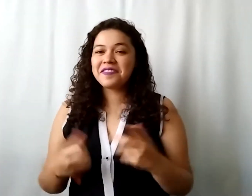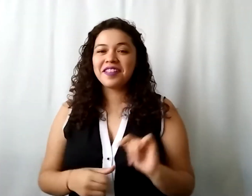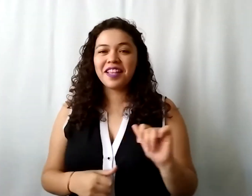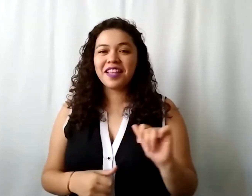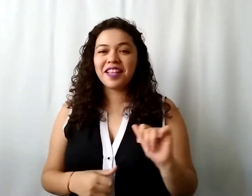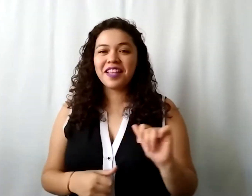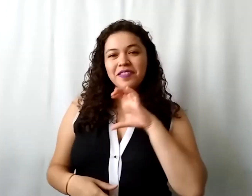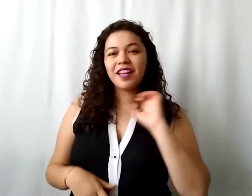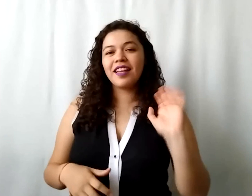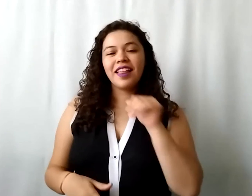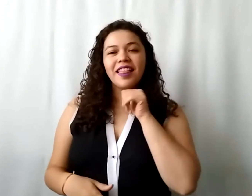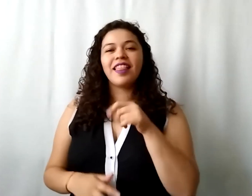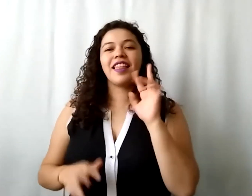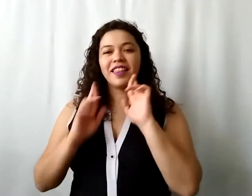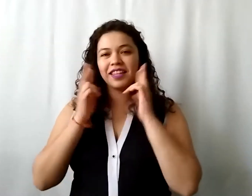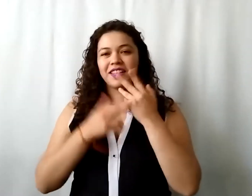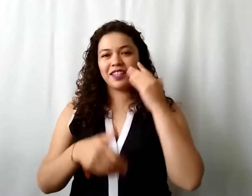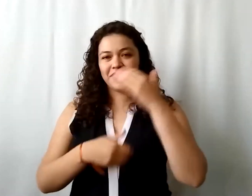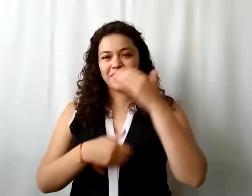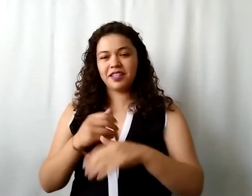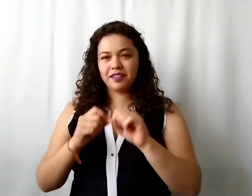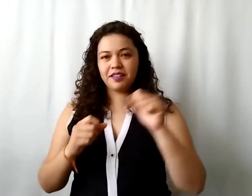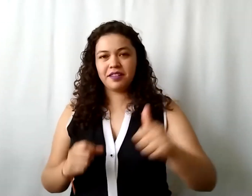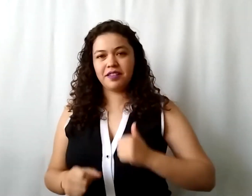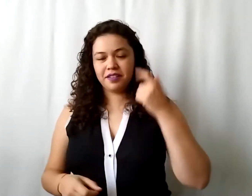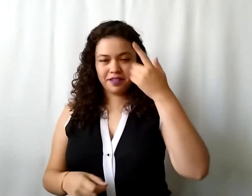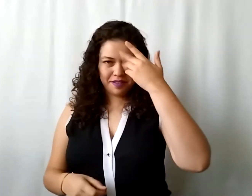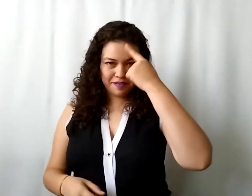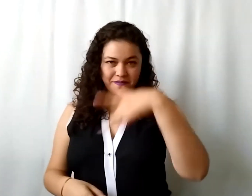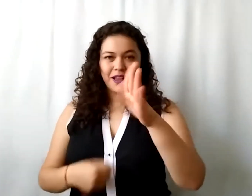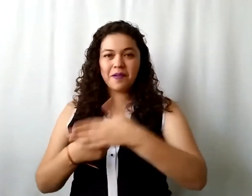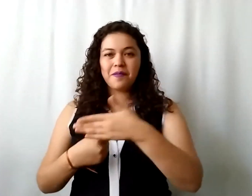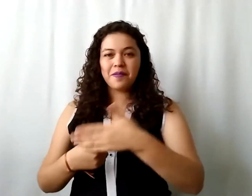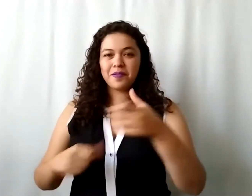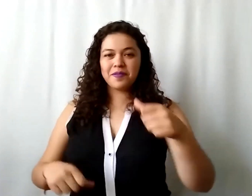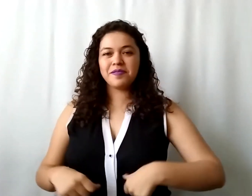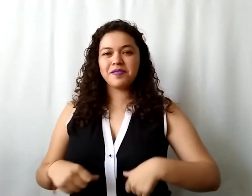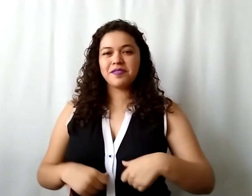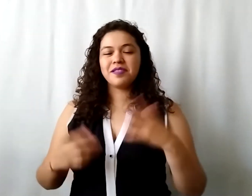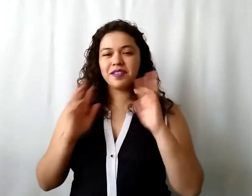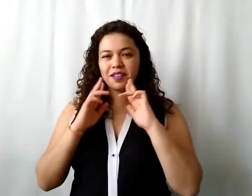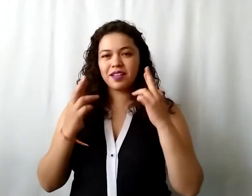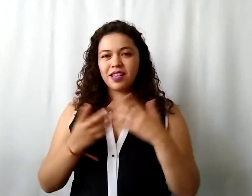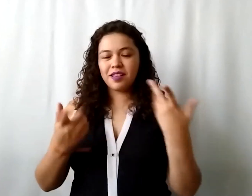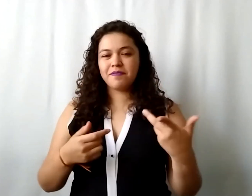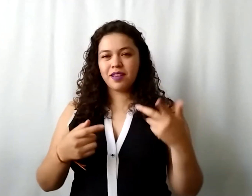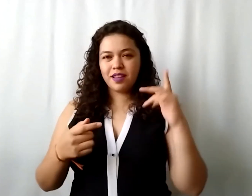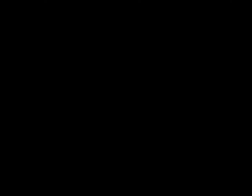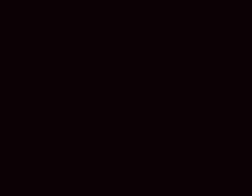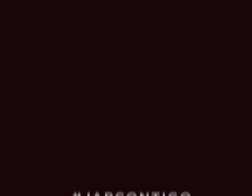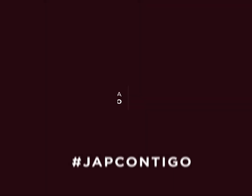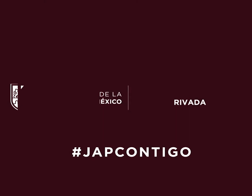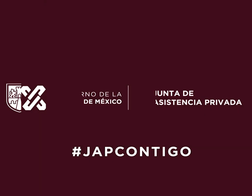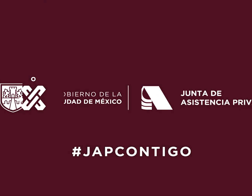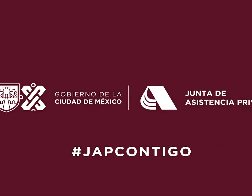con esto estaríamos cerrando la sesión de hoy también aprovecho para invitarlos a las siguientes actividades que tendremos por parte del área de capacitación